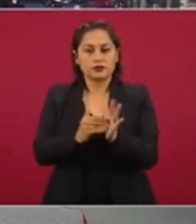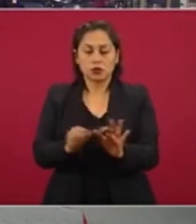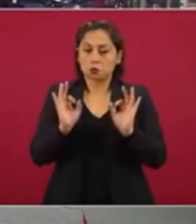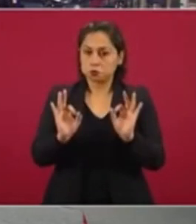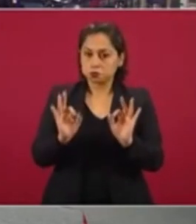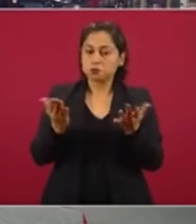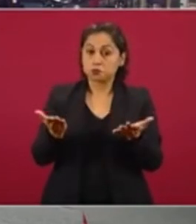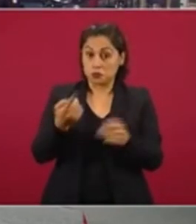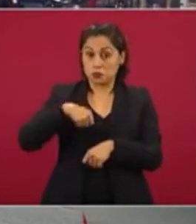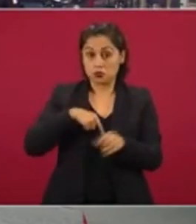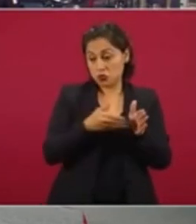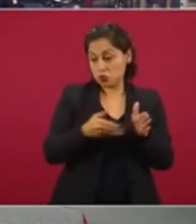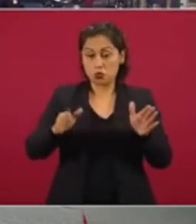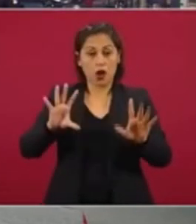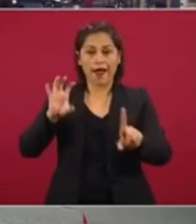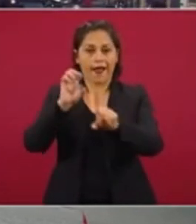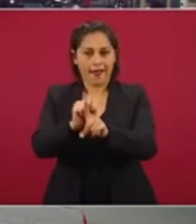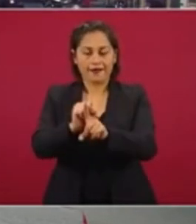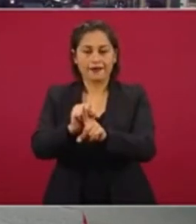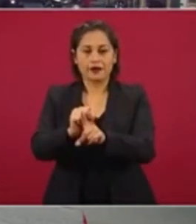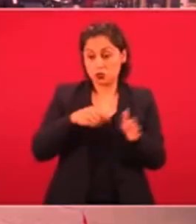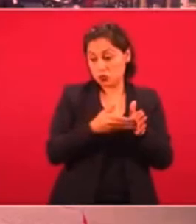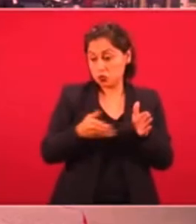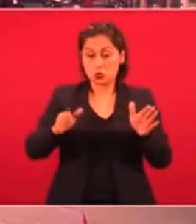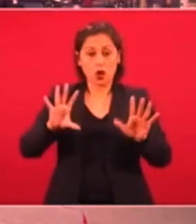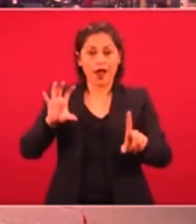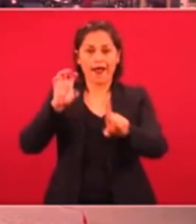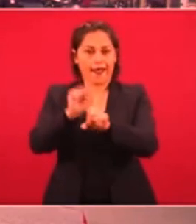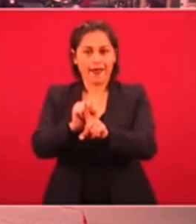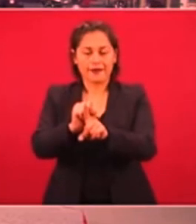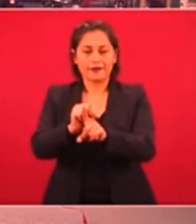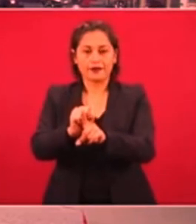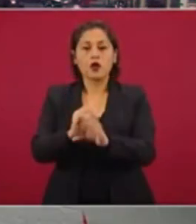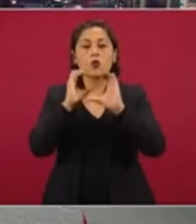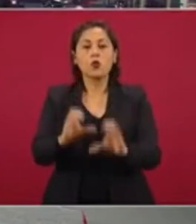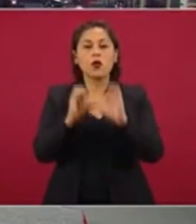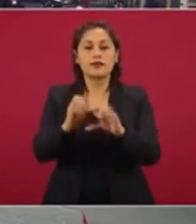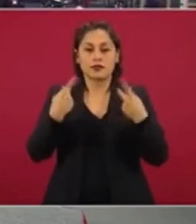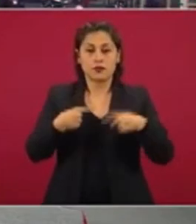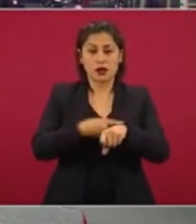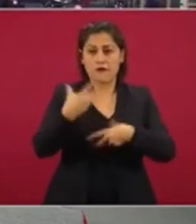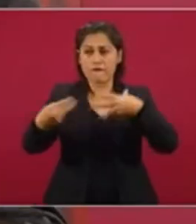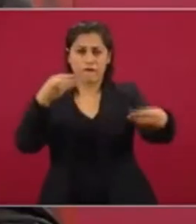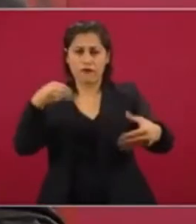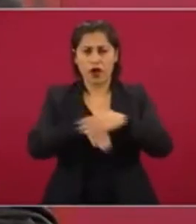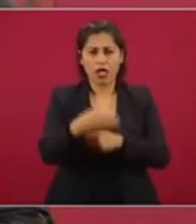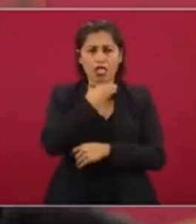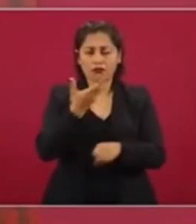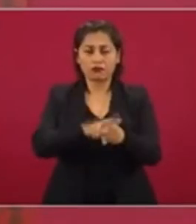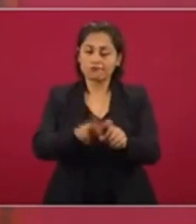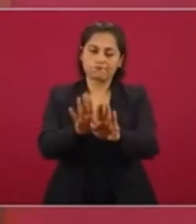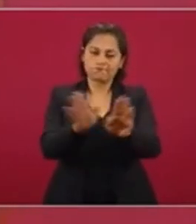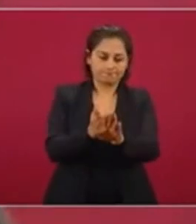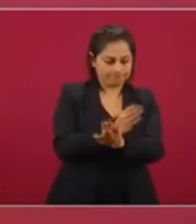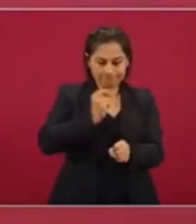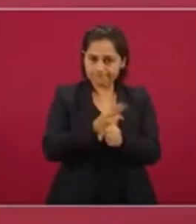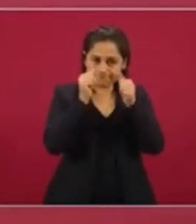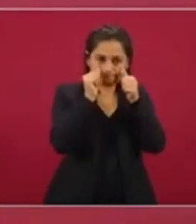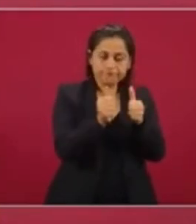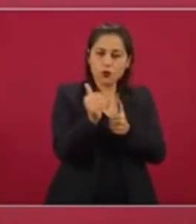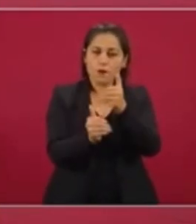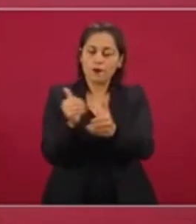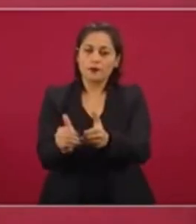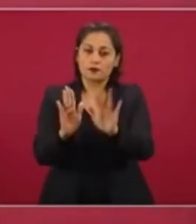Entonces, logramos que no nos rebasara la pandemia, que no nos rebasara la pandemia. Entonces, esta fue una estrategia de